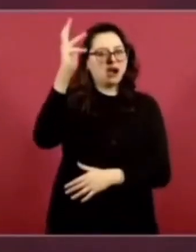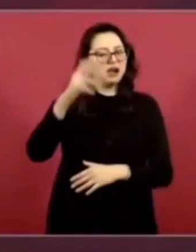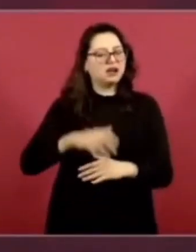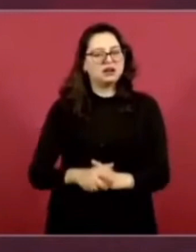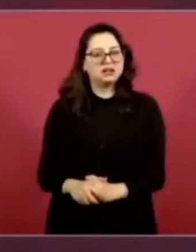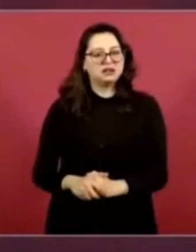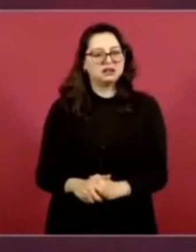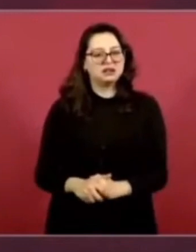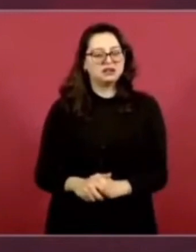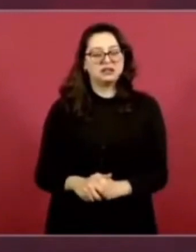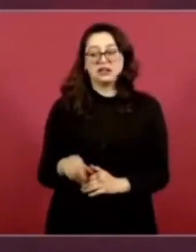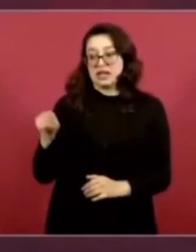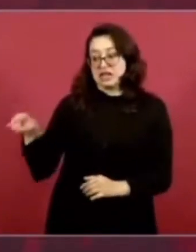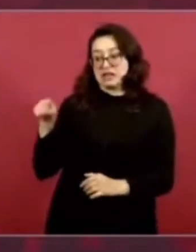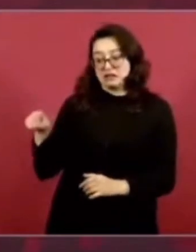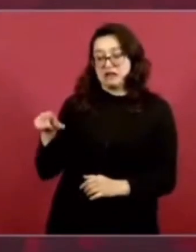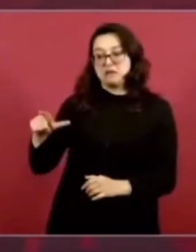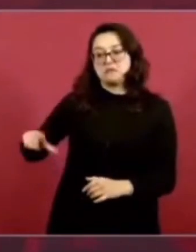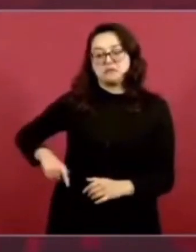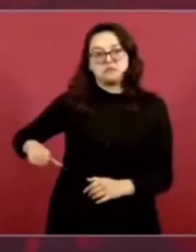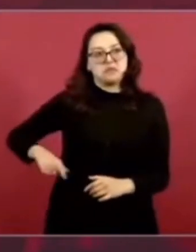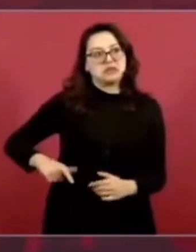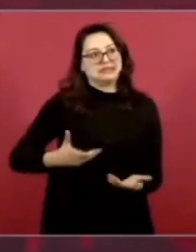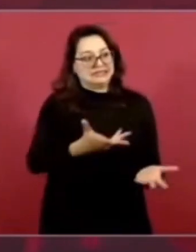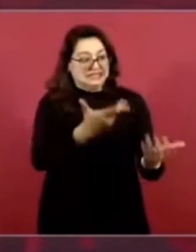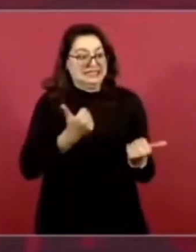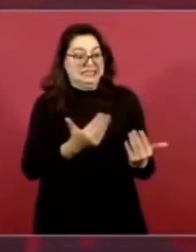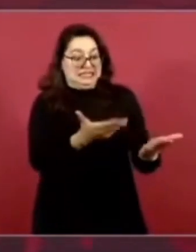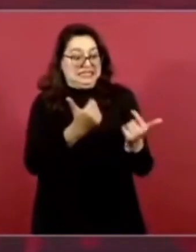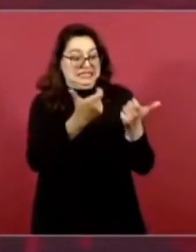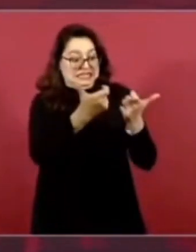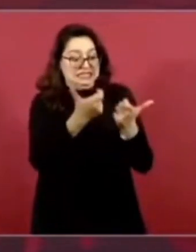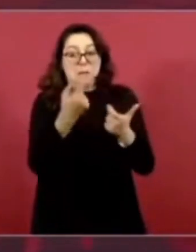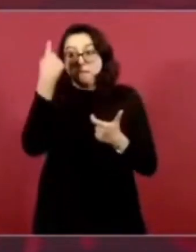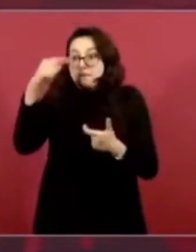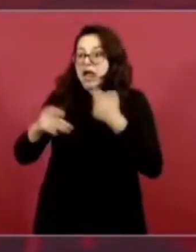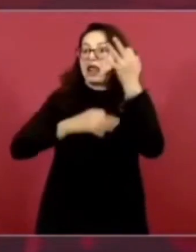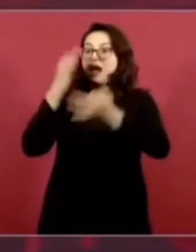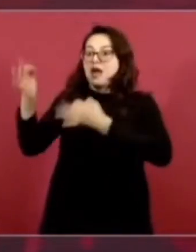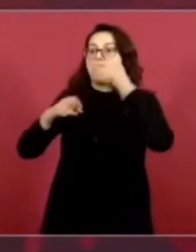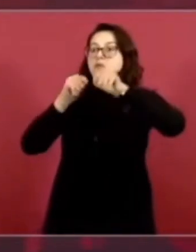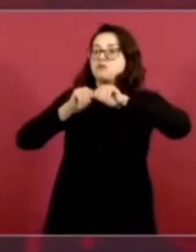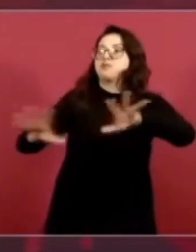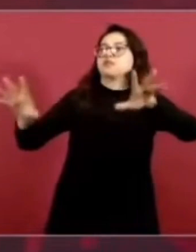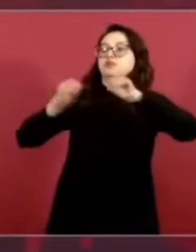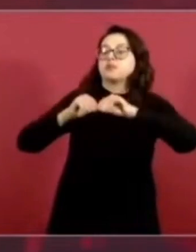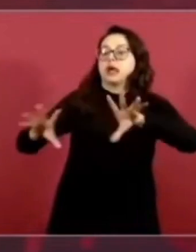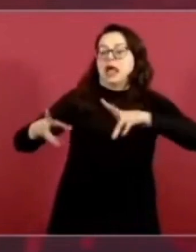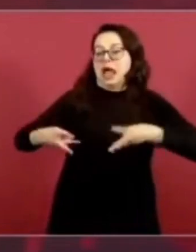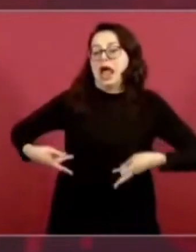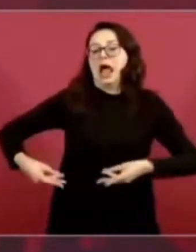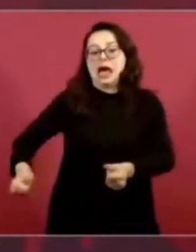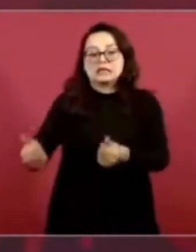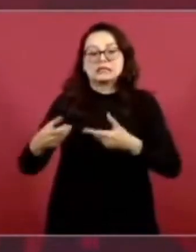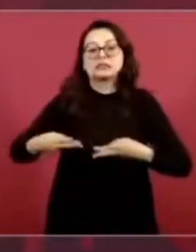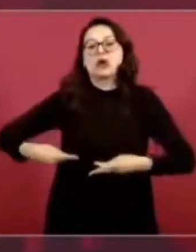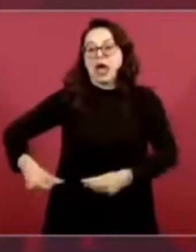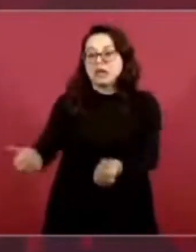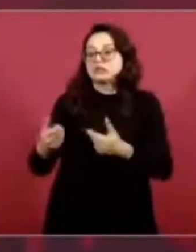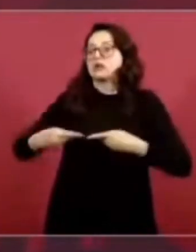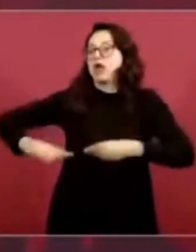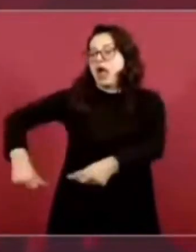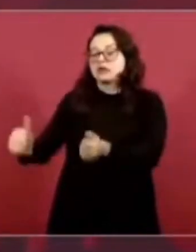gobierno de Macri, porque querían que se reeligiera. Y les entregaron mucho más